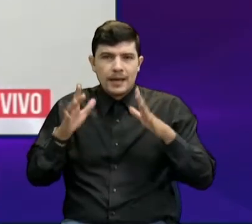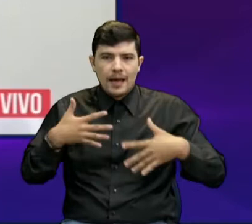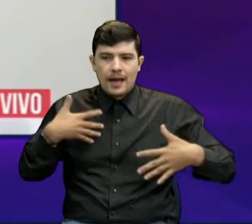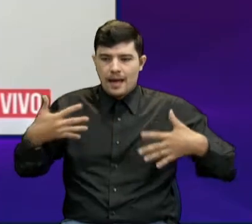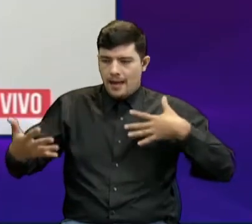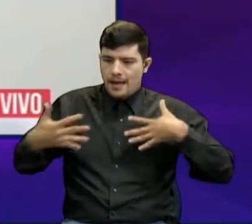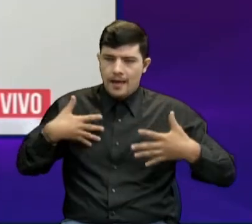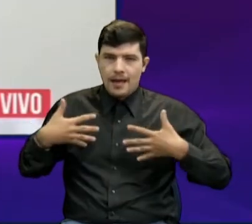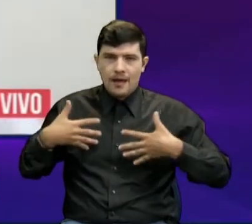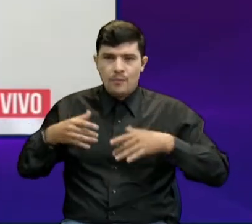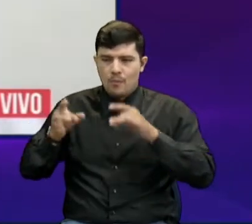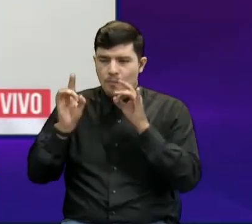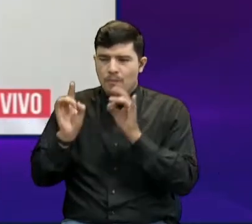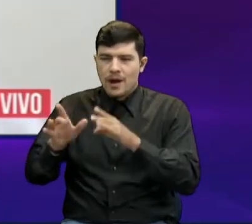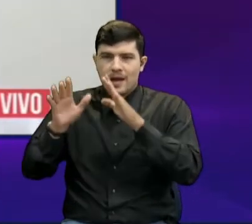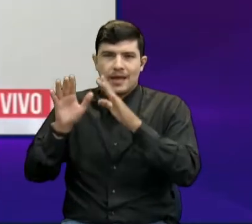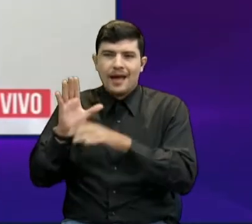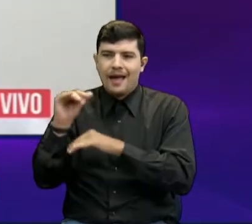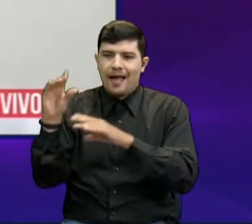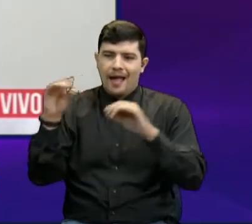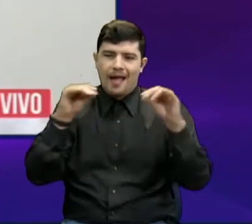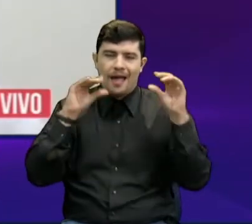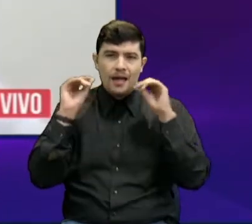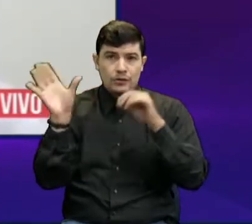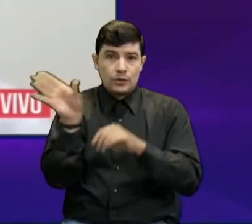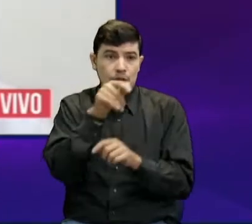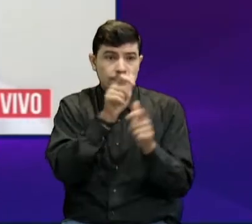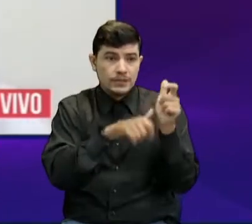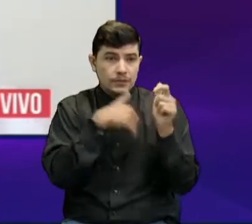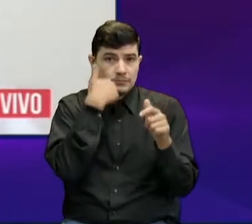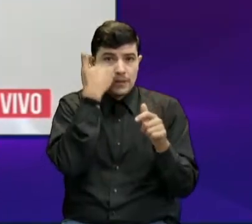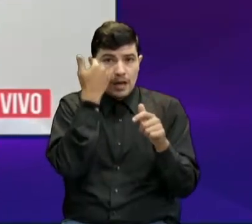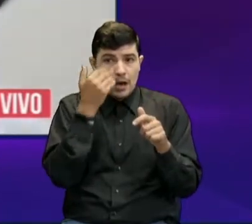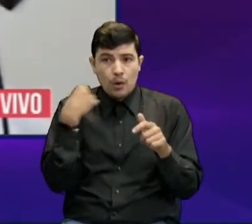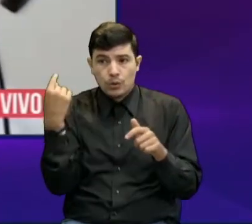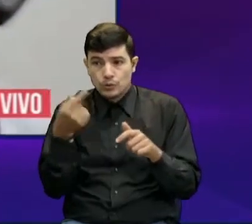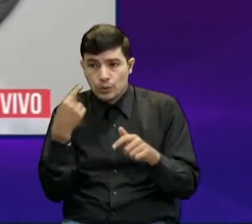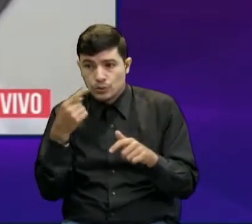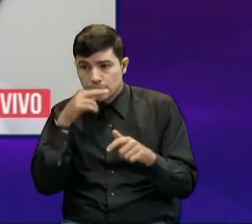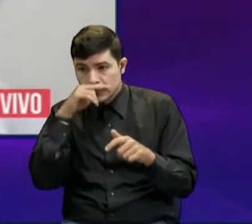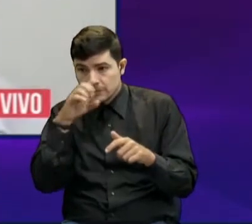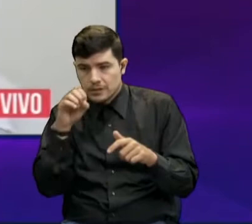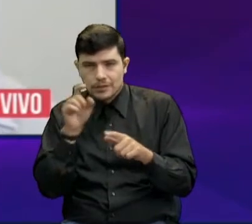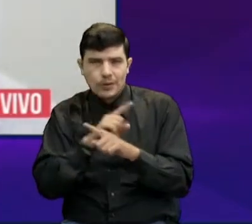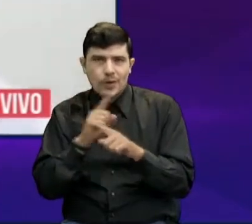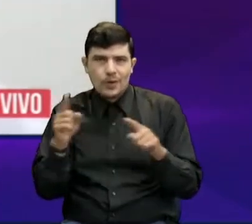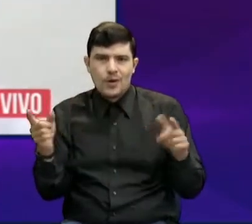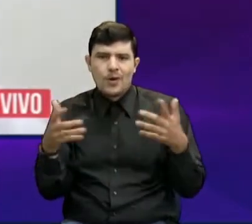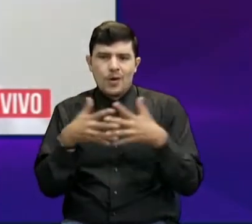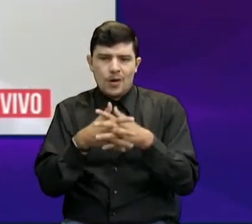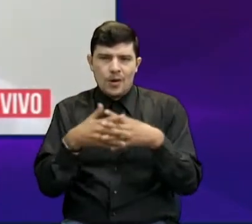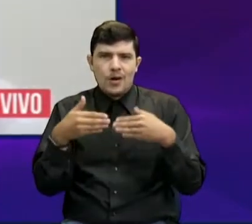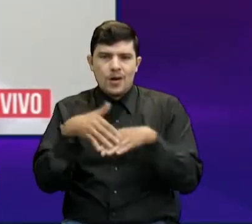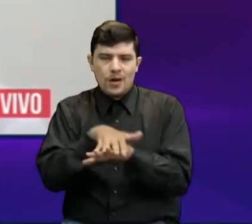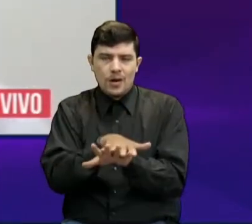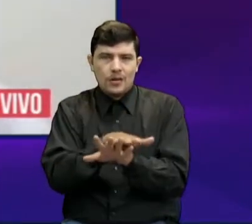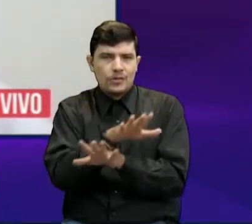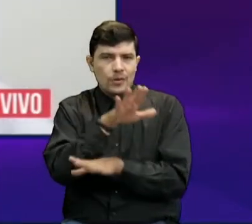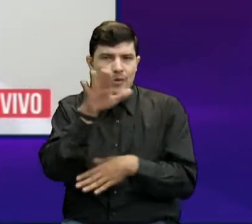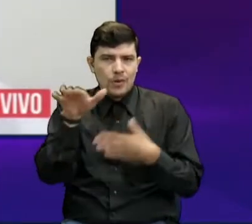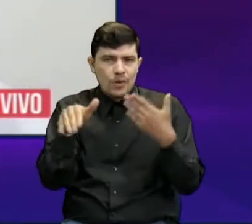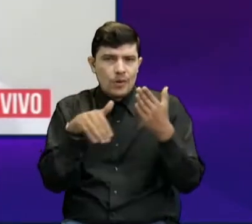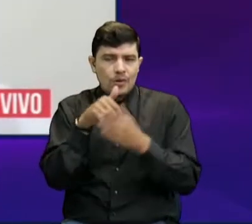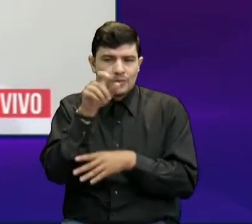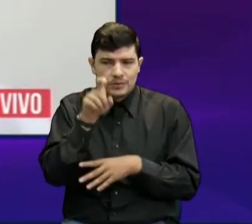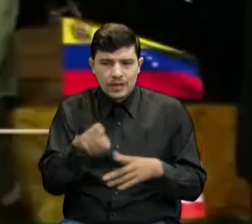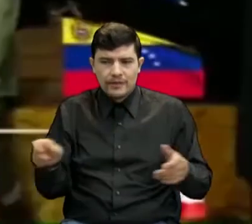todos nosotros, todo público, no solamente lo disfrutan los niños, lo disfrutamos los adultos y los adultos tenemos